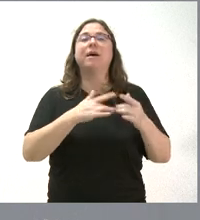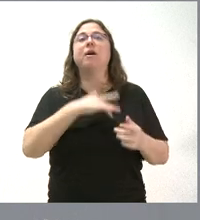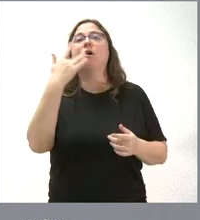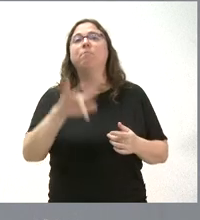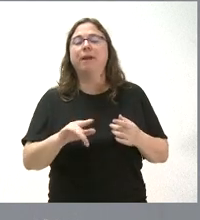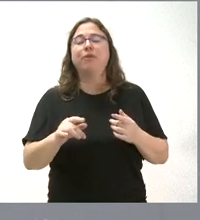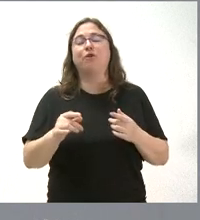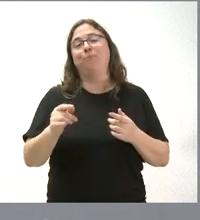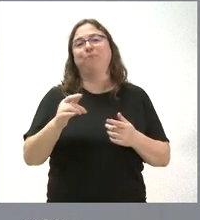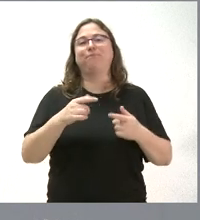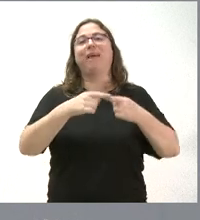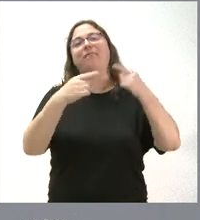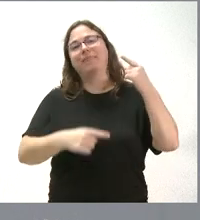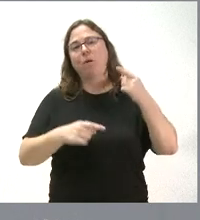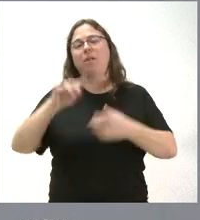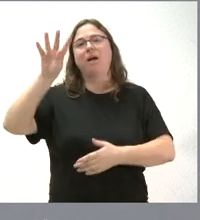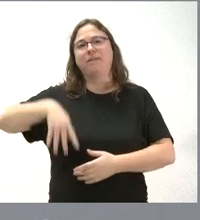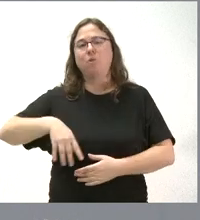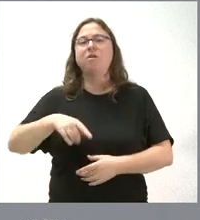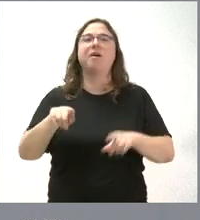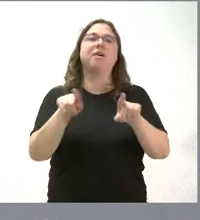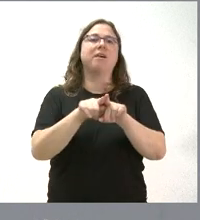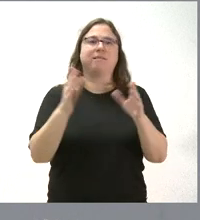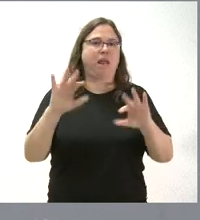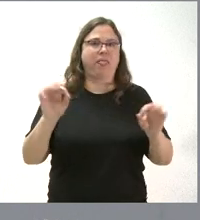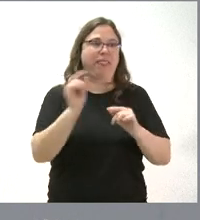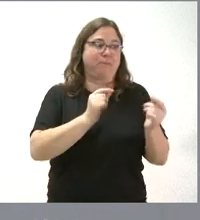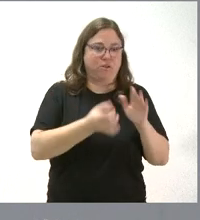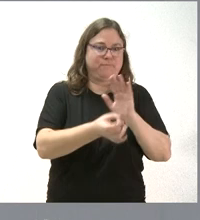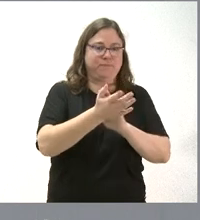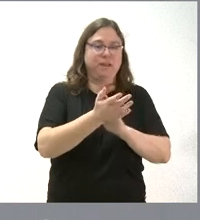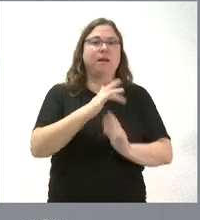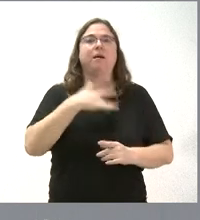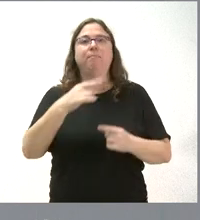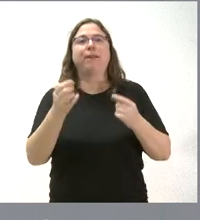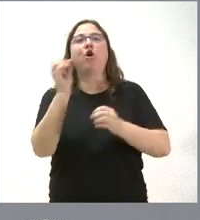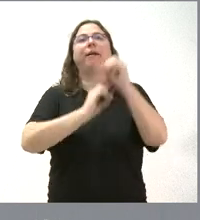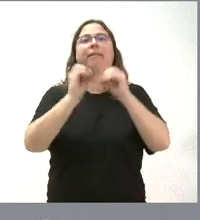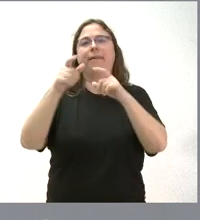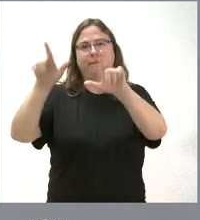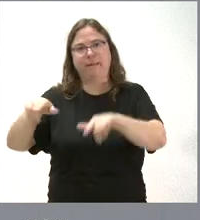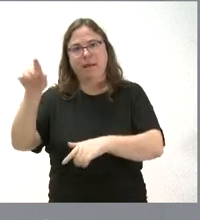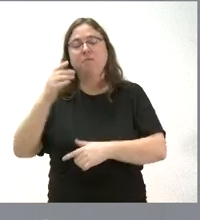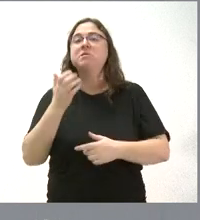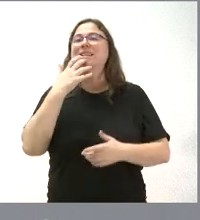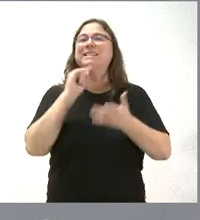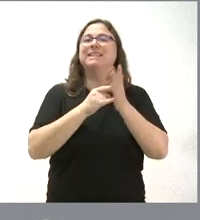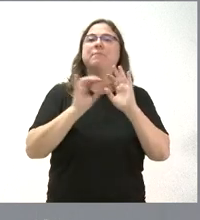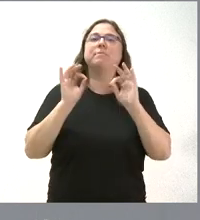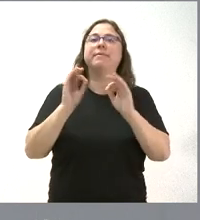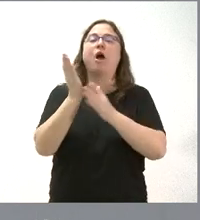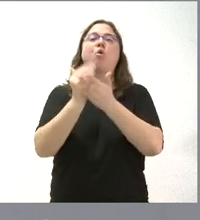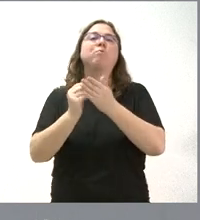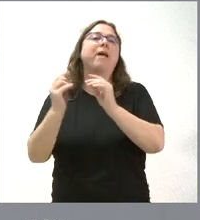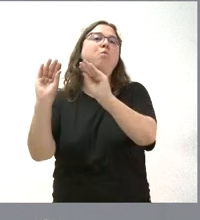No había un debate sobre el perdón de intereses a una comunidad autónoma. No había un debate sobre un sistema singular para una